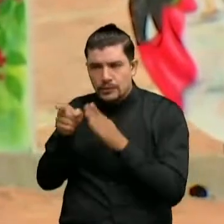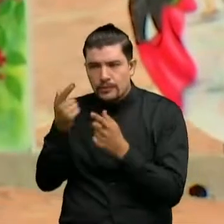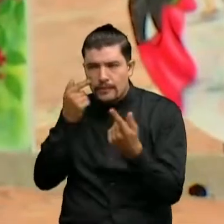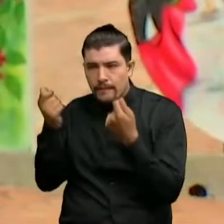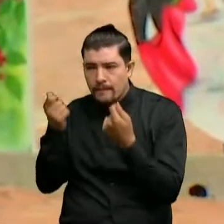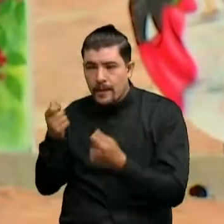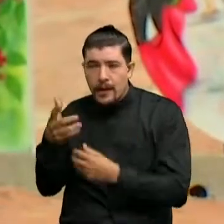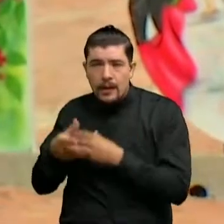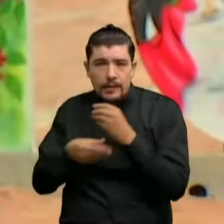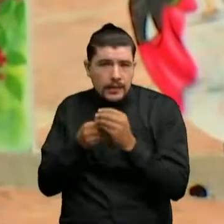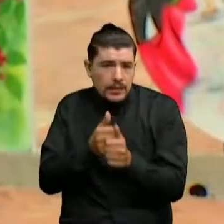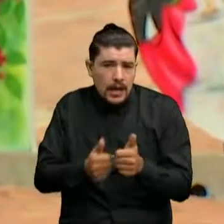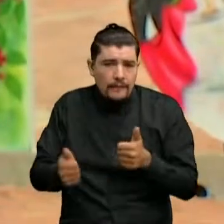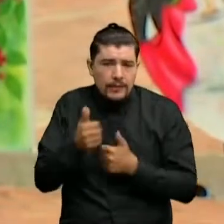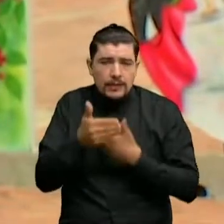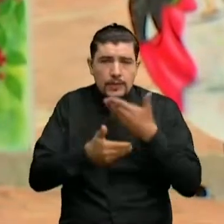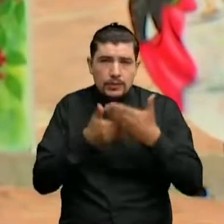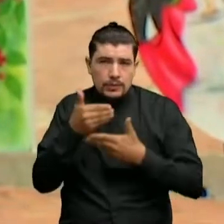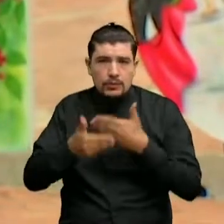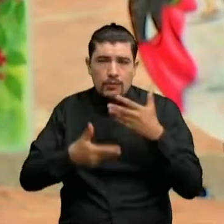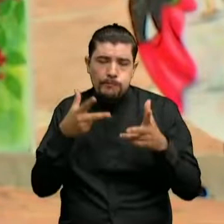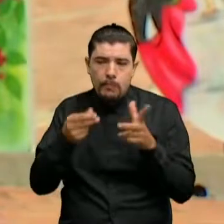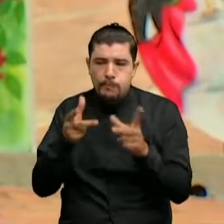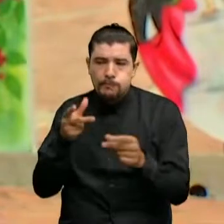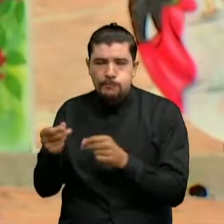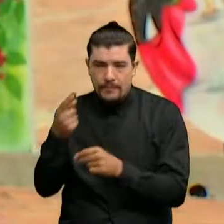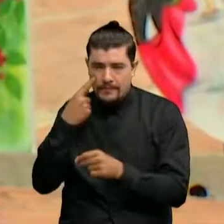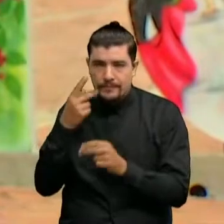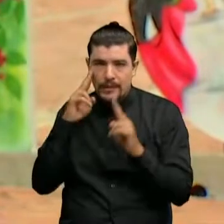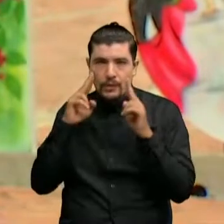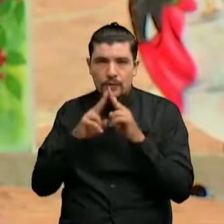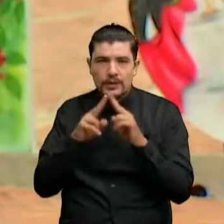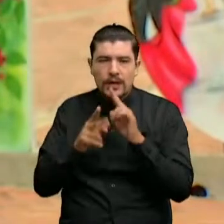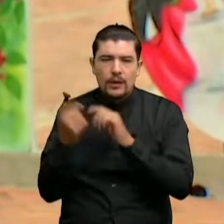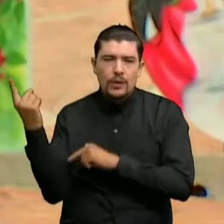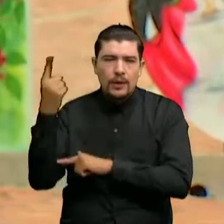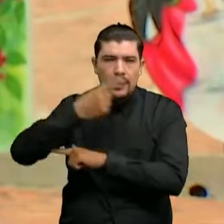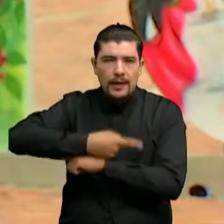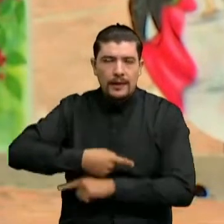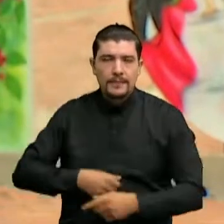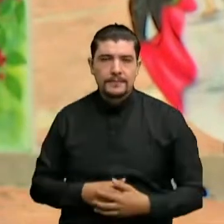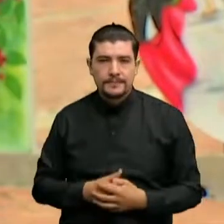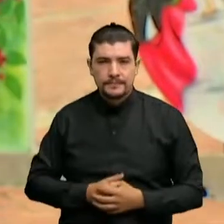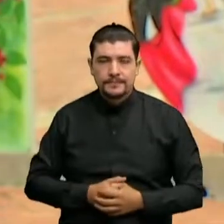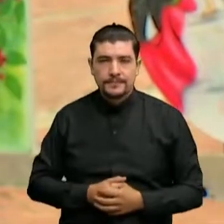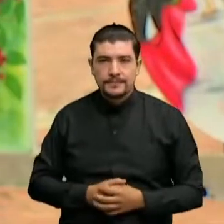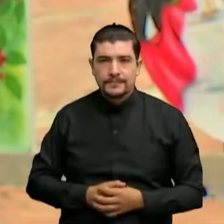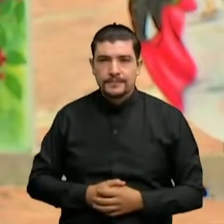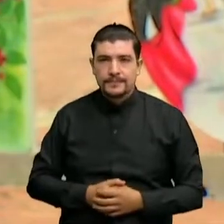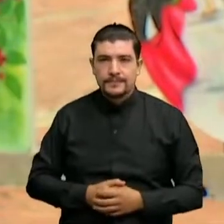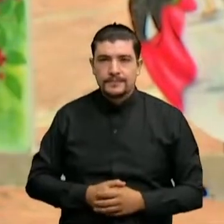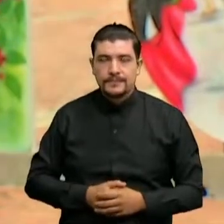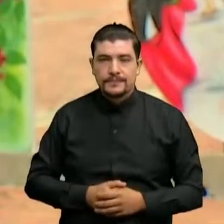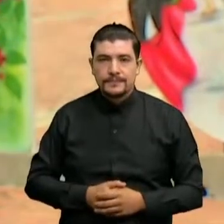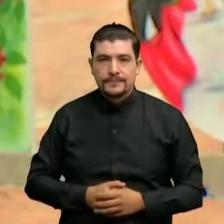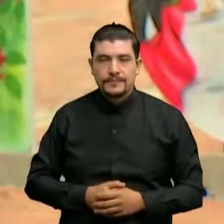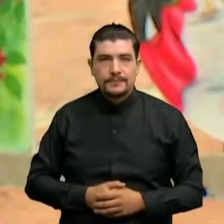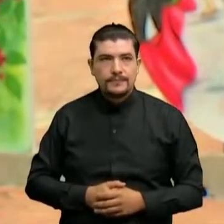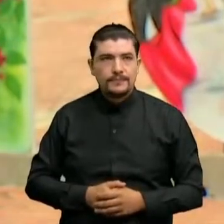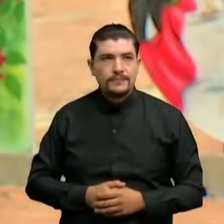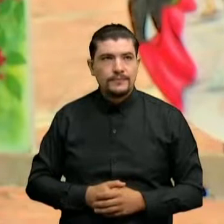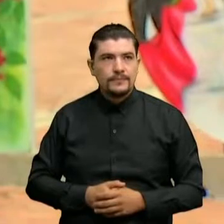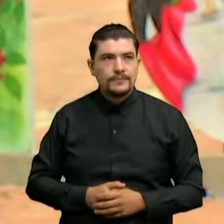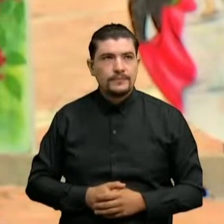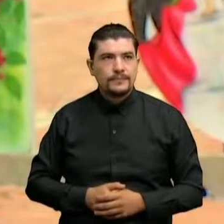dudas van avanzando con toda la vacunación pero veamos cómo ha sido ese proceso alrededor de la pandemia del COVID-19